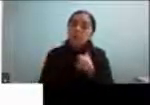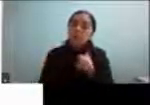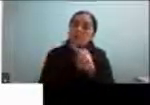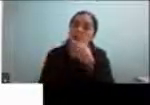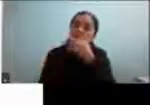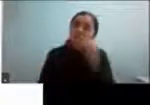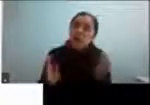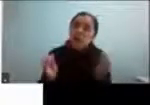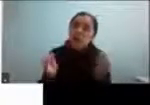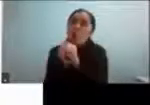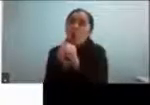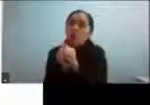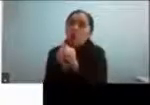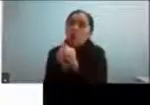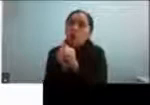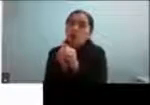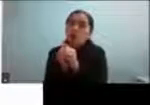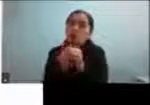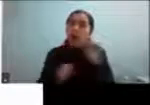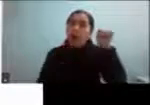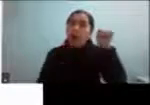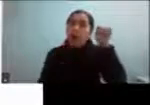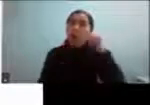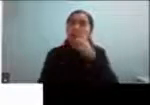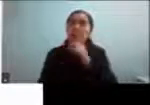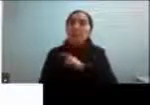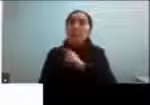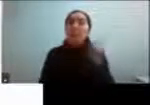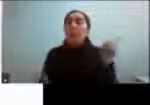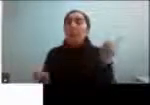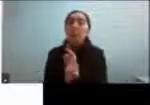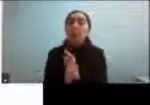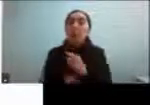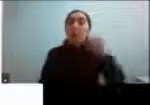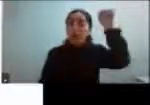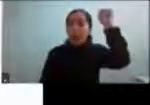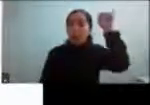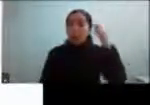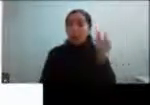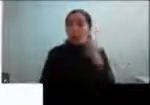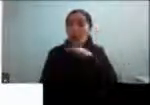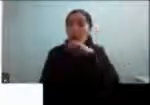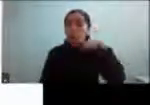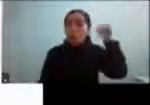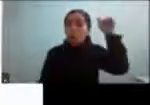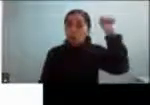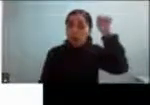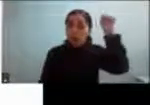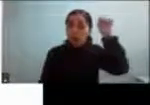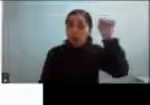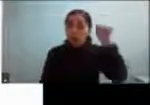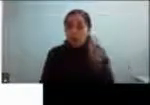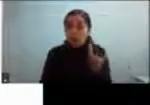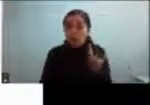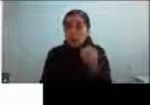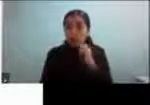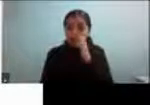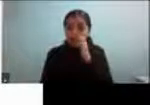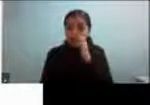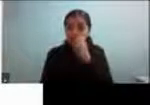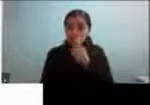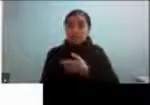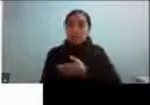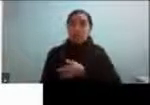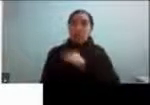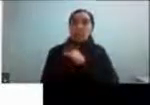autismo? ¿por qué dices autista adulto autista? y lo vi que se sentía ofendido de hecho yo dije